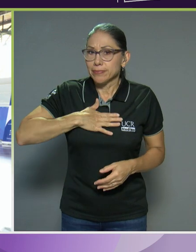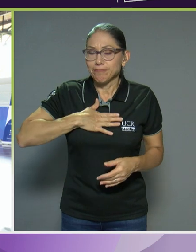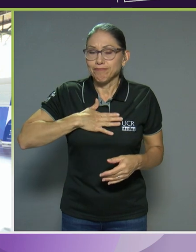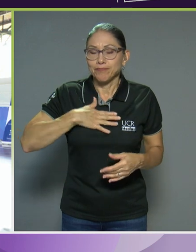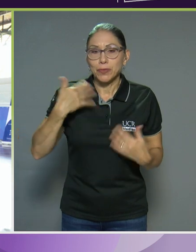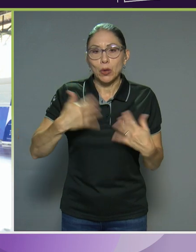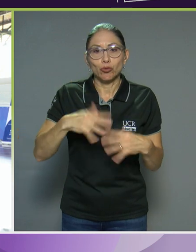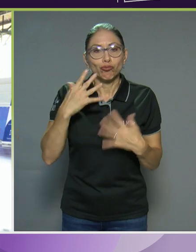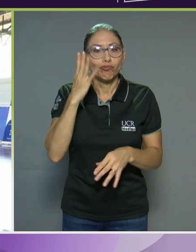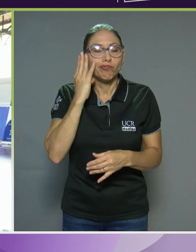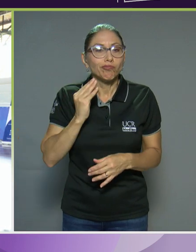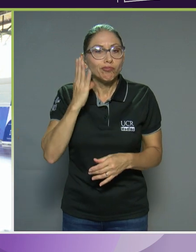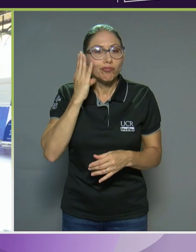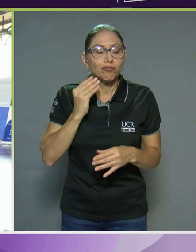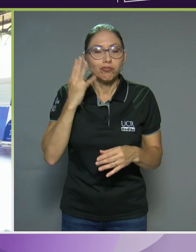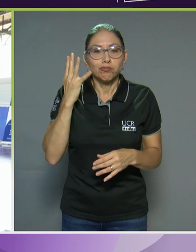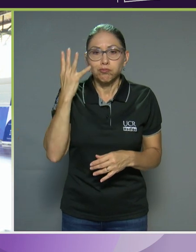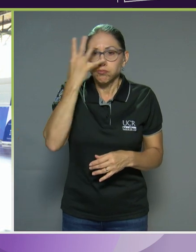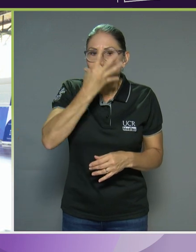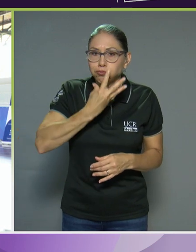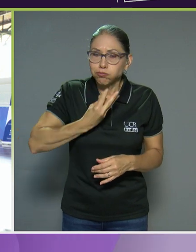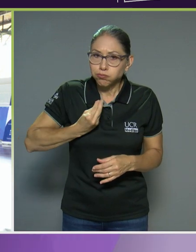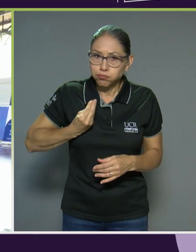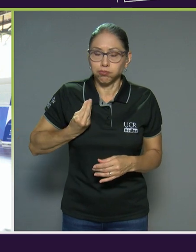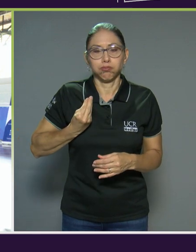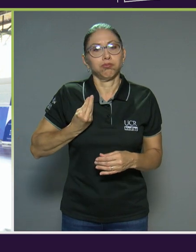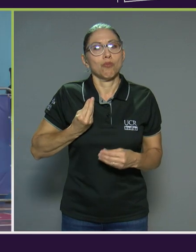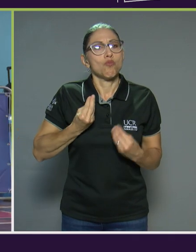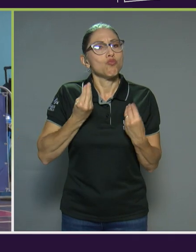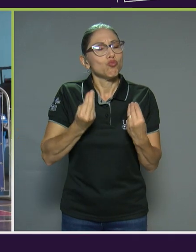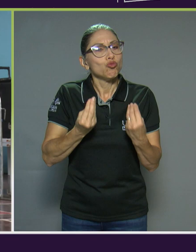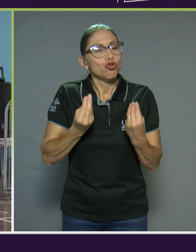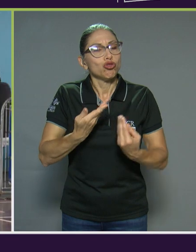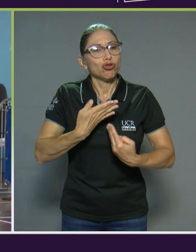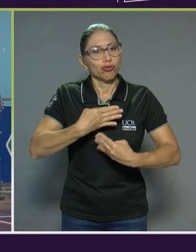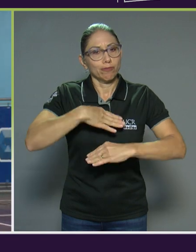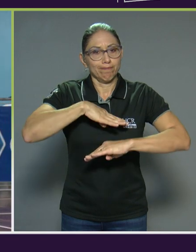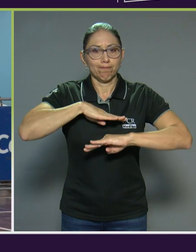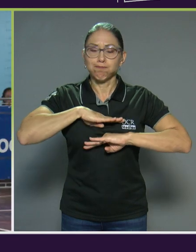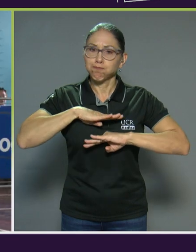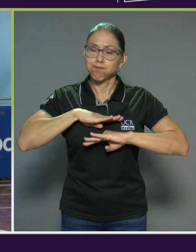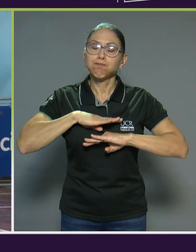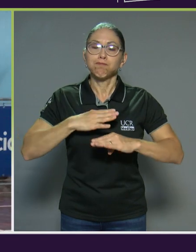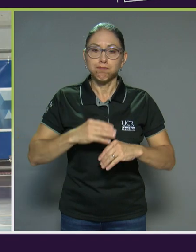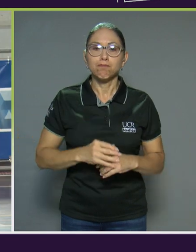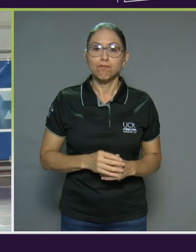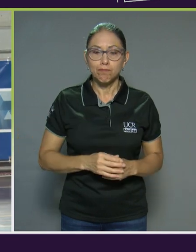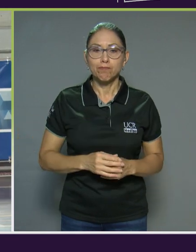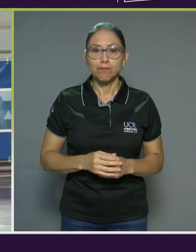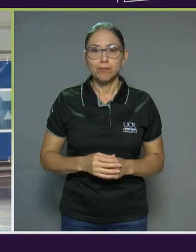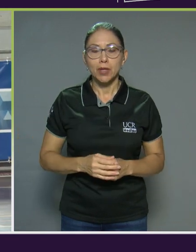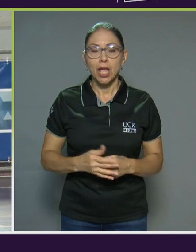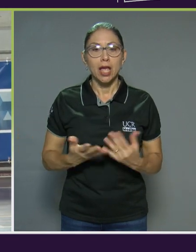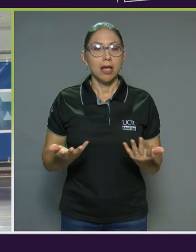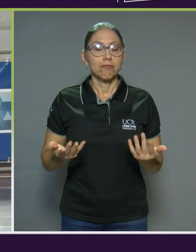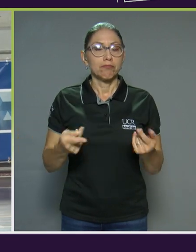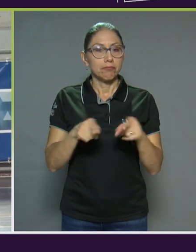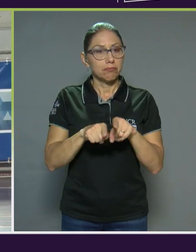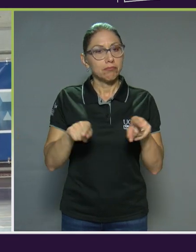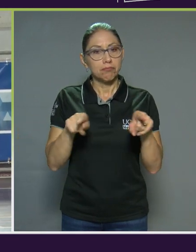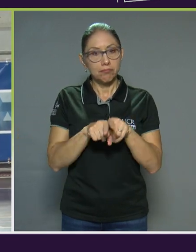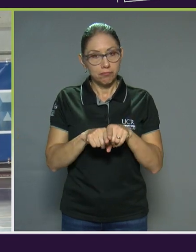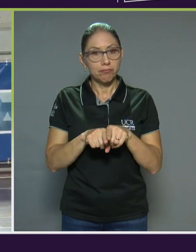experiencia muy bonita, muy isas y fabora, de verdad, y además